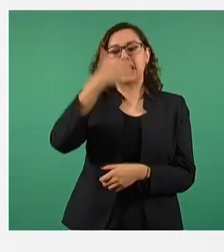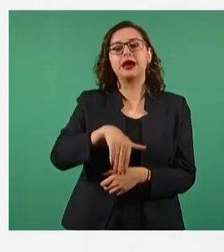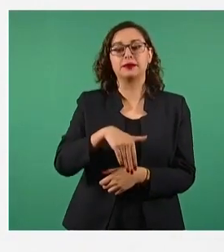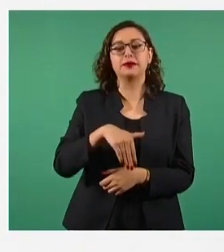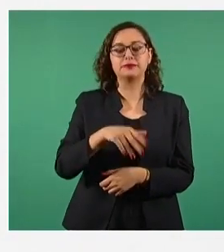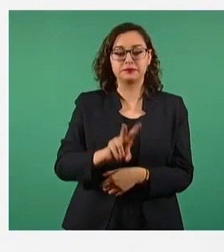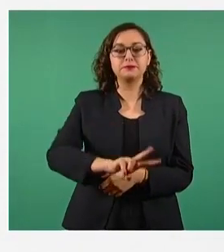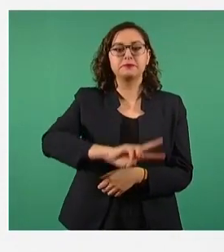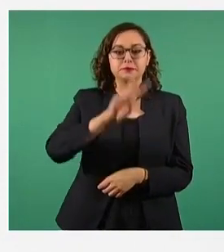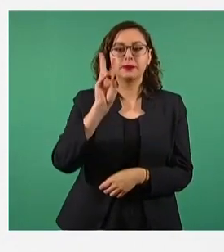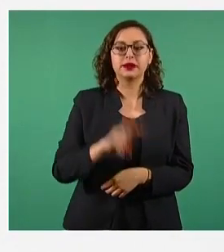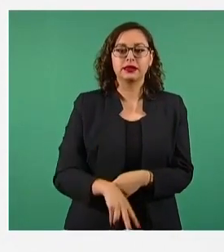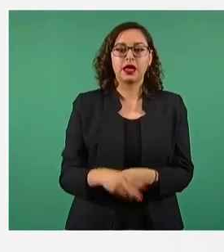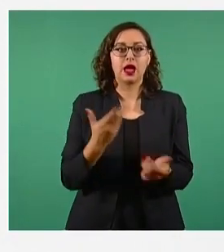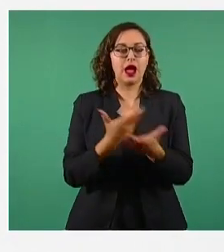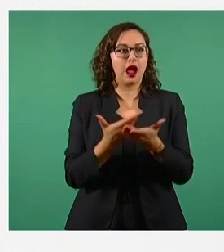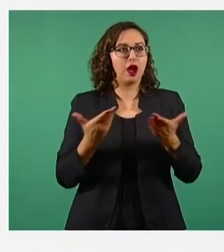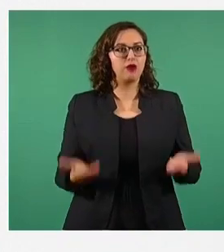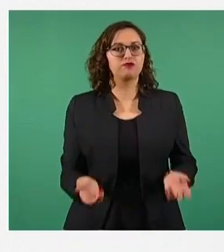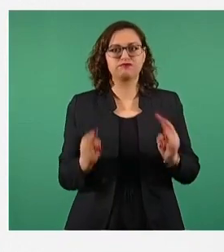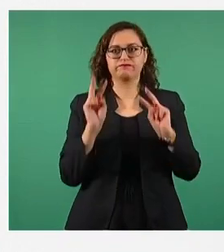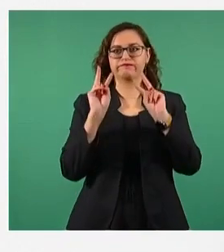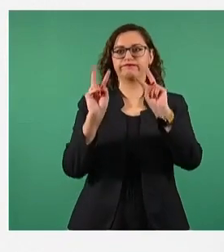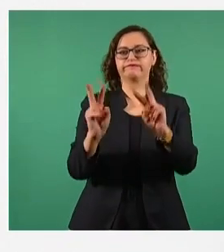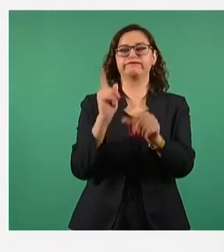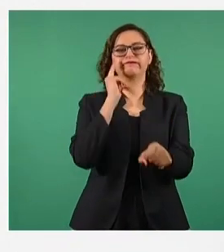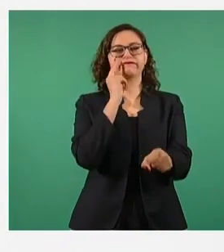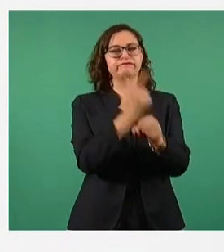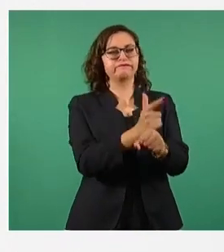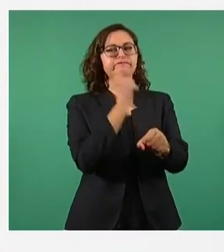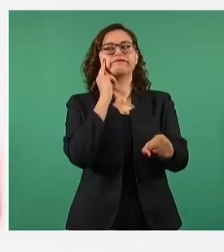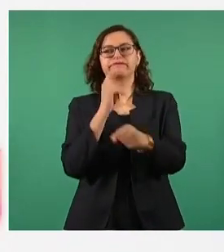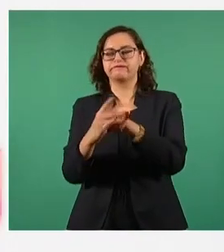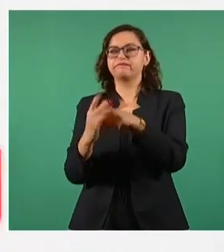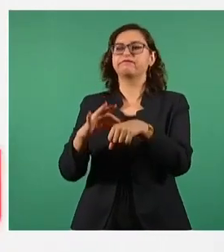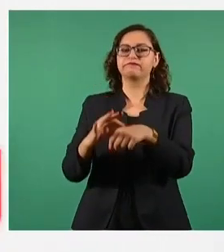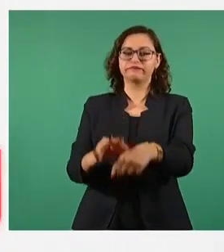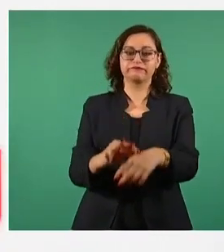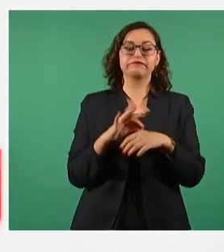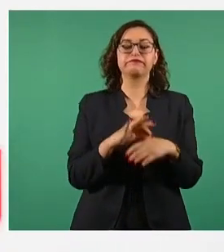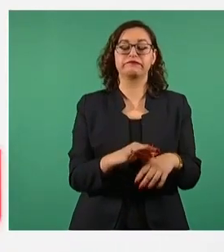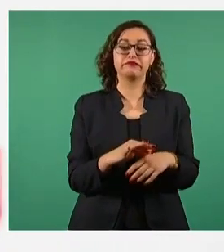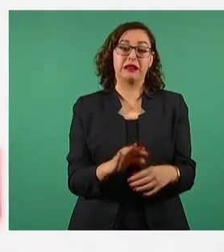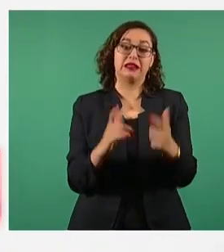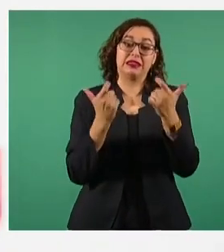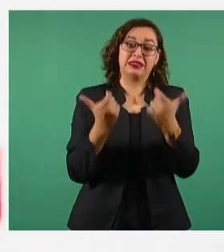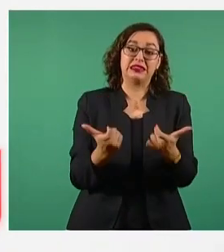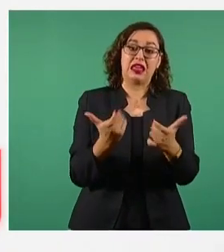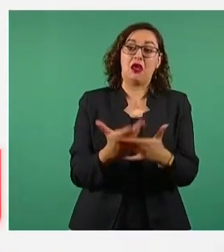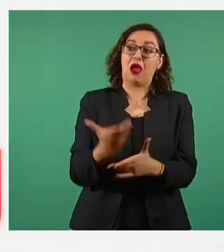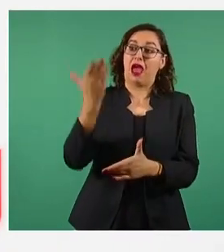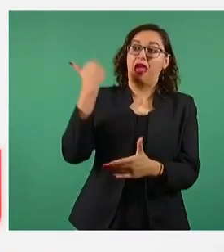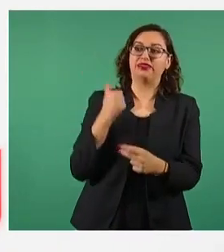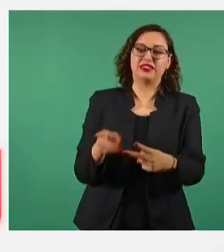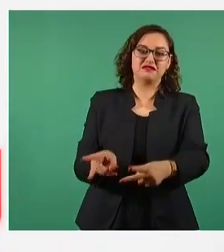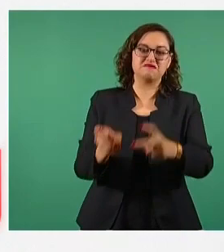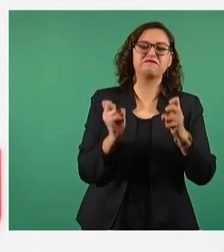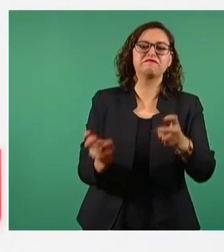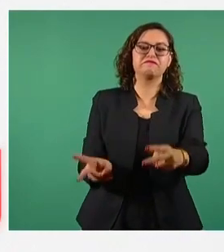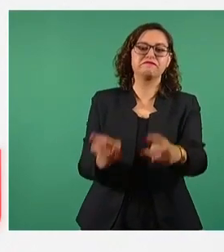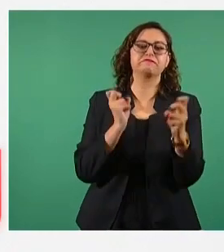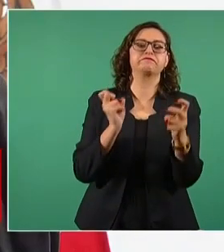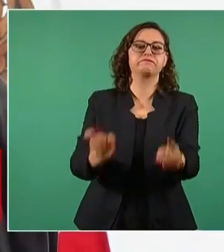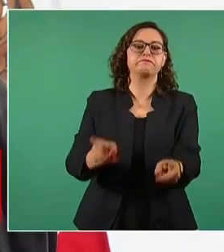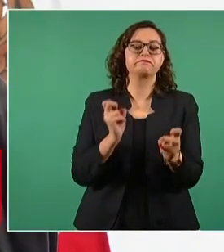como una realidad, porque el dinero que antes se robaban ahora llega a los de abajo, a los